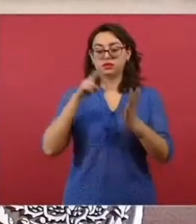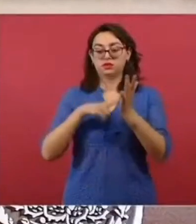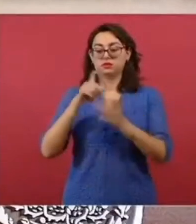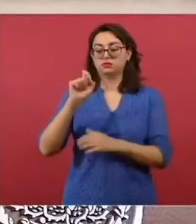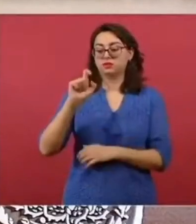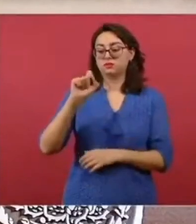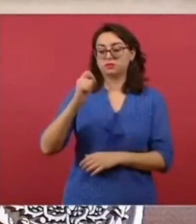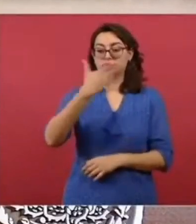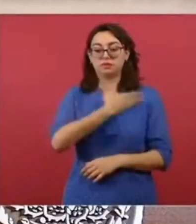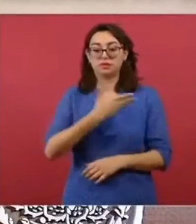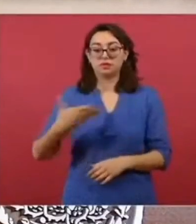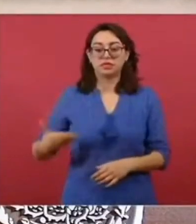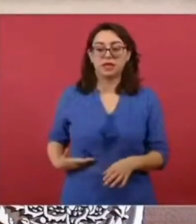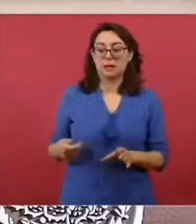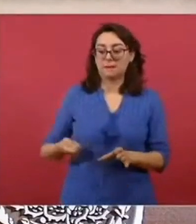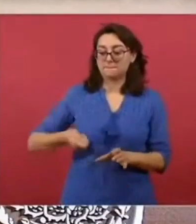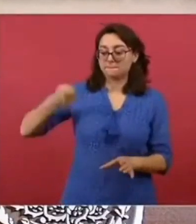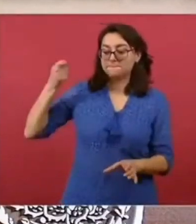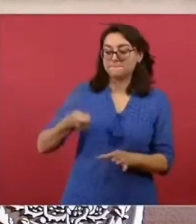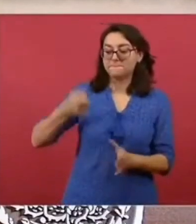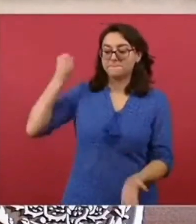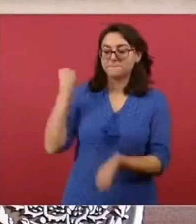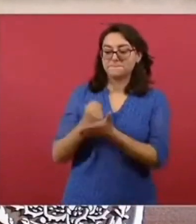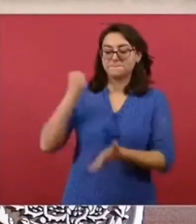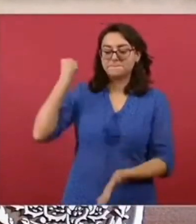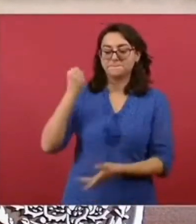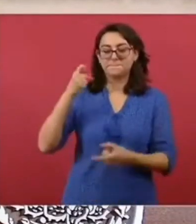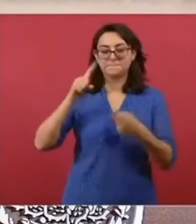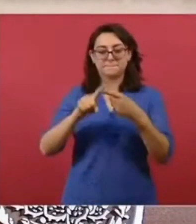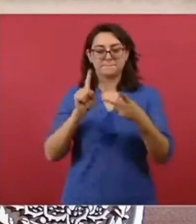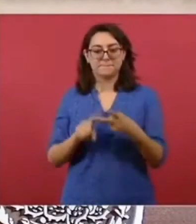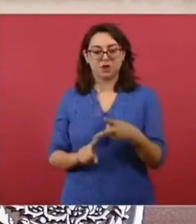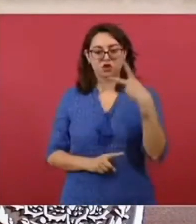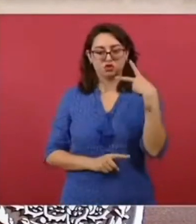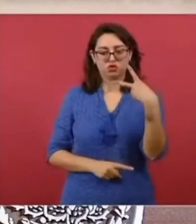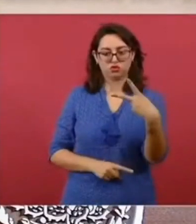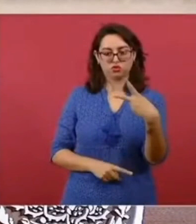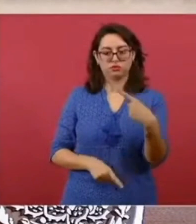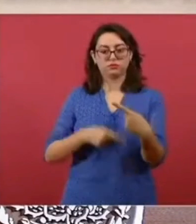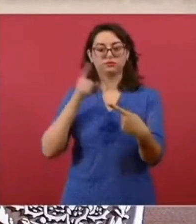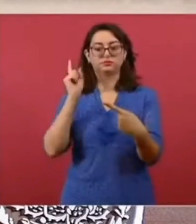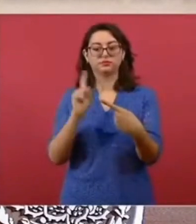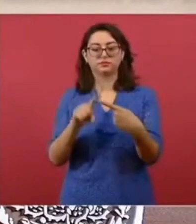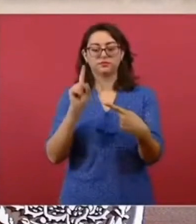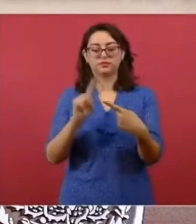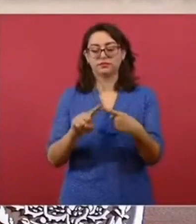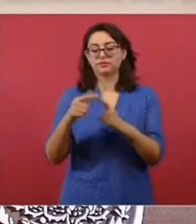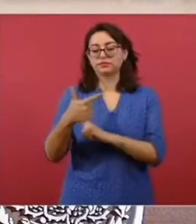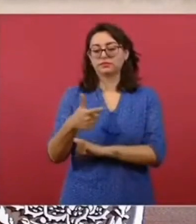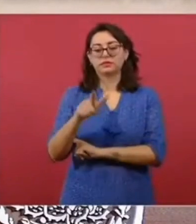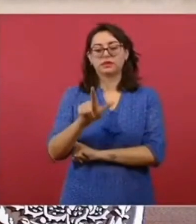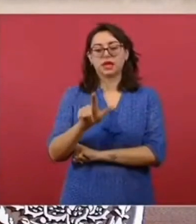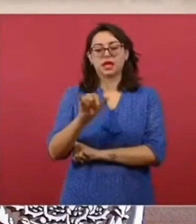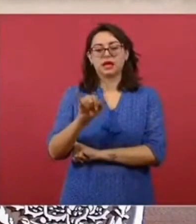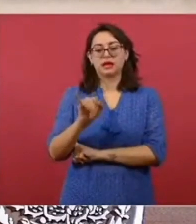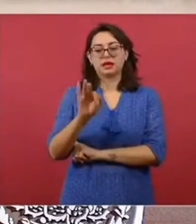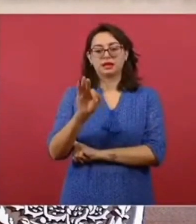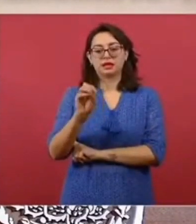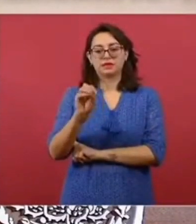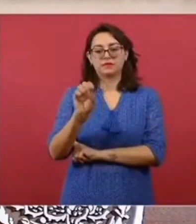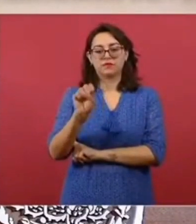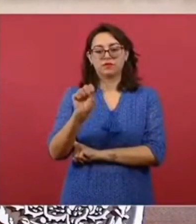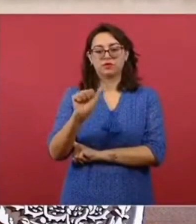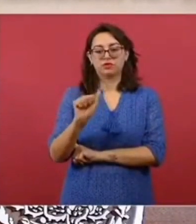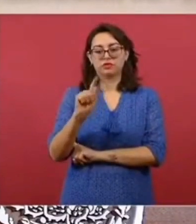que es un decreto que precisa dos cosas. Una, que no se permita el uso del glifosato como una